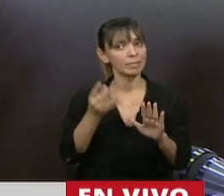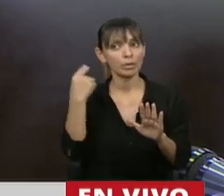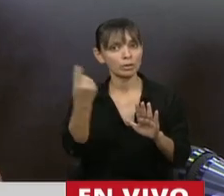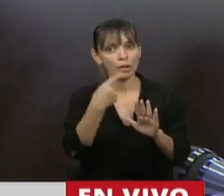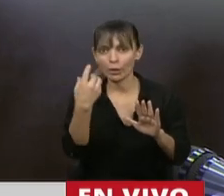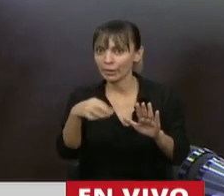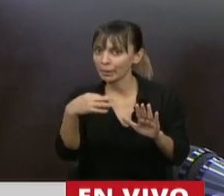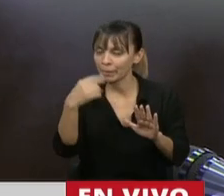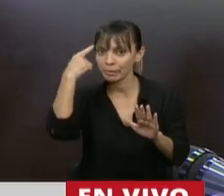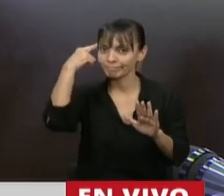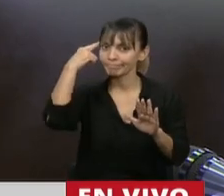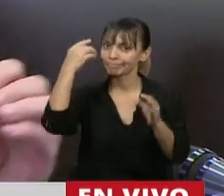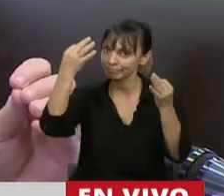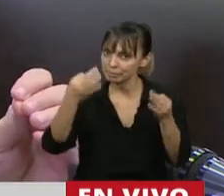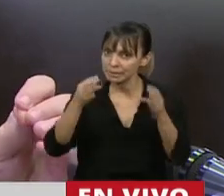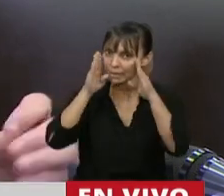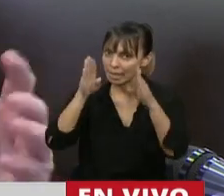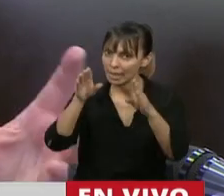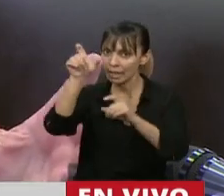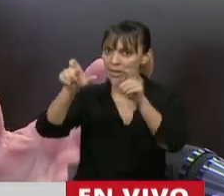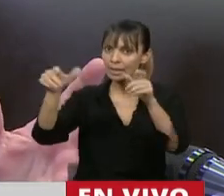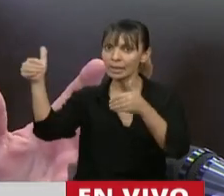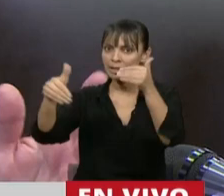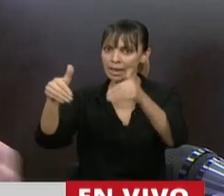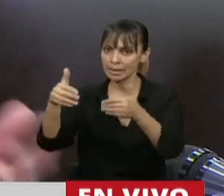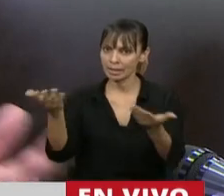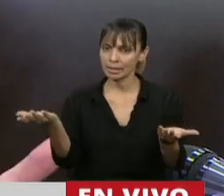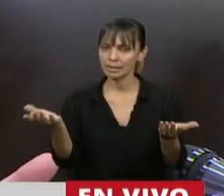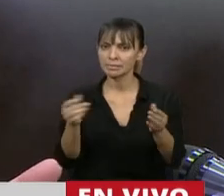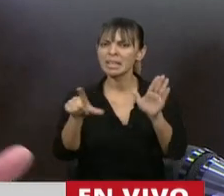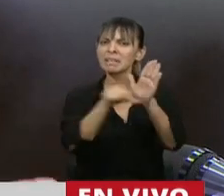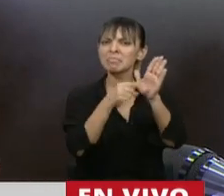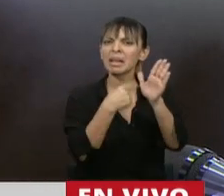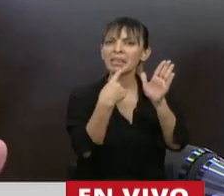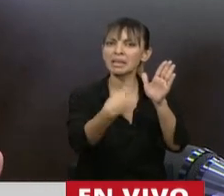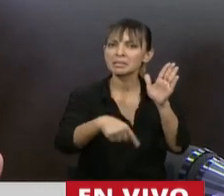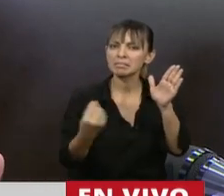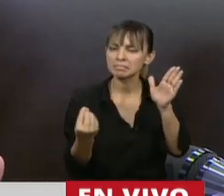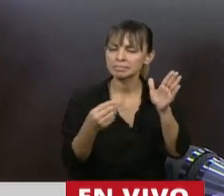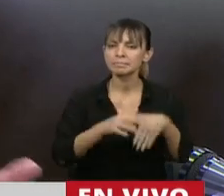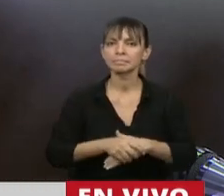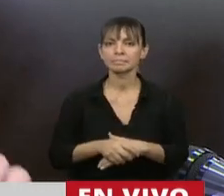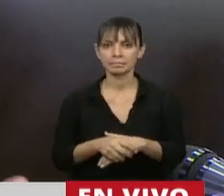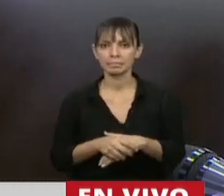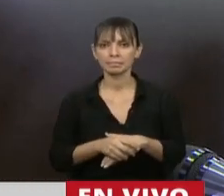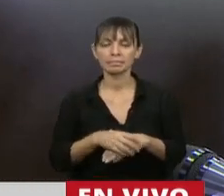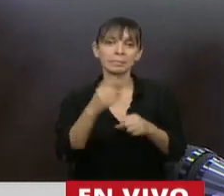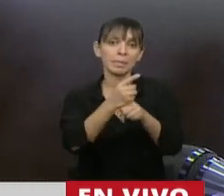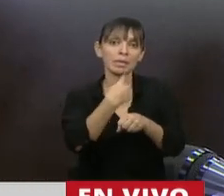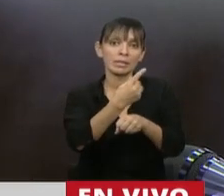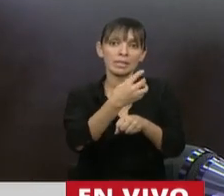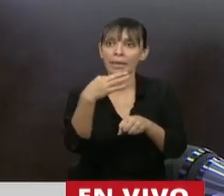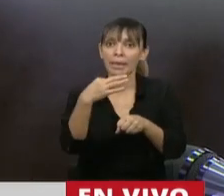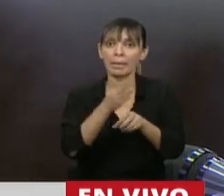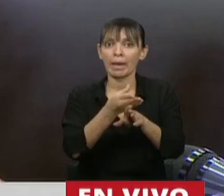que tener especial consideración por el usuario y consumidor. ¿Qué dice la ley sobre el usuario y consumidor? En primer lugar, hay que tener